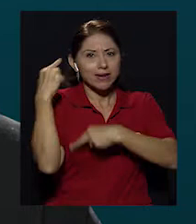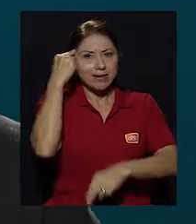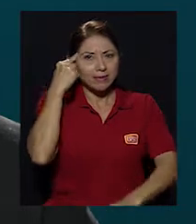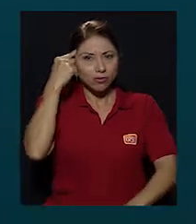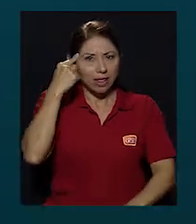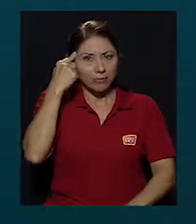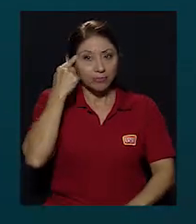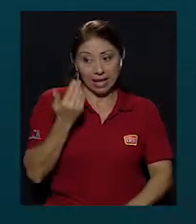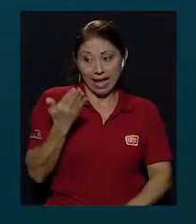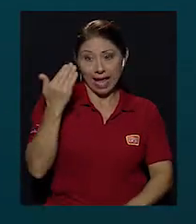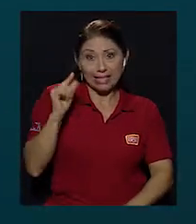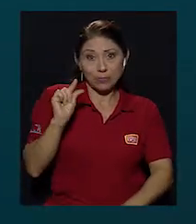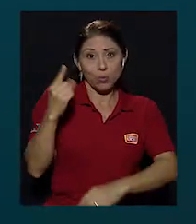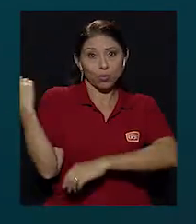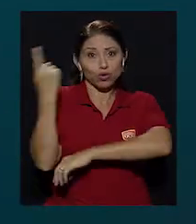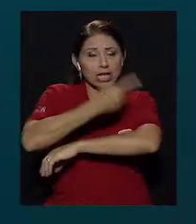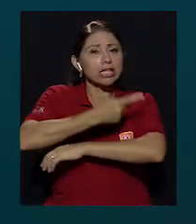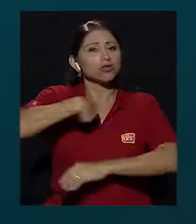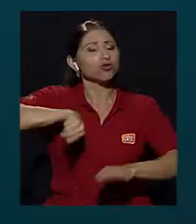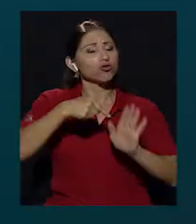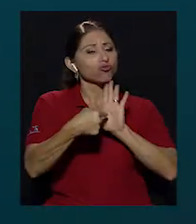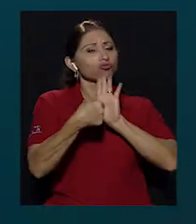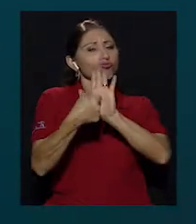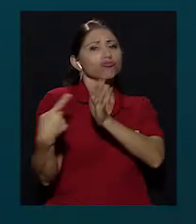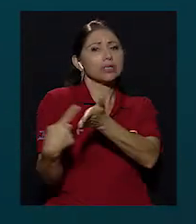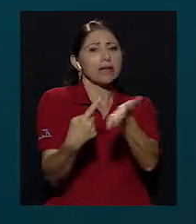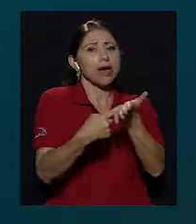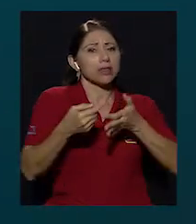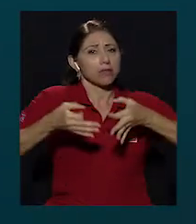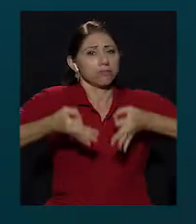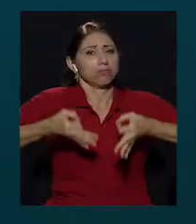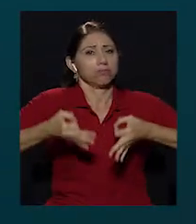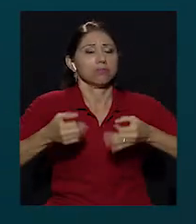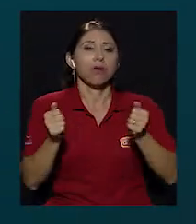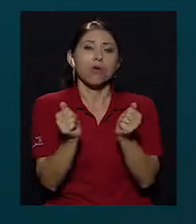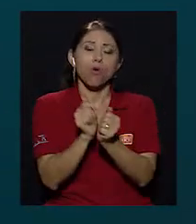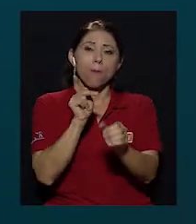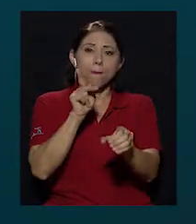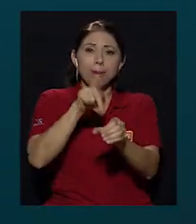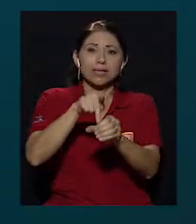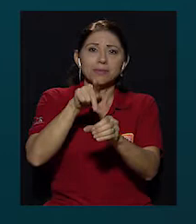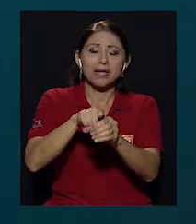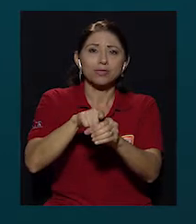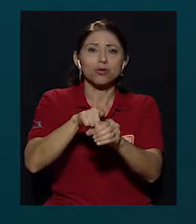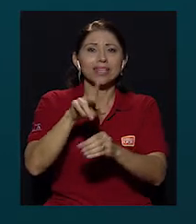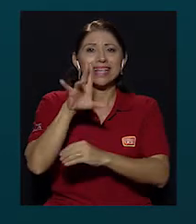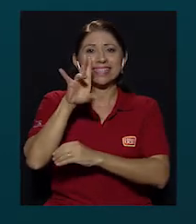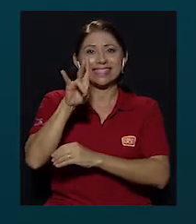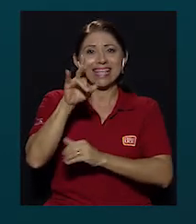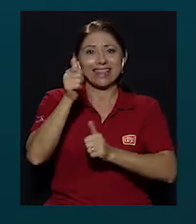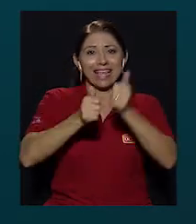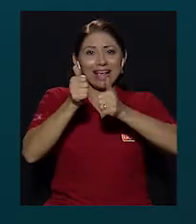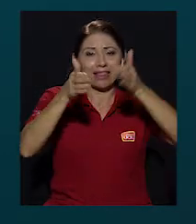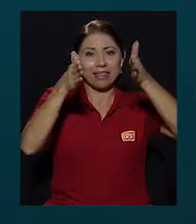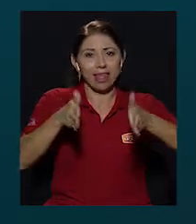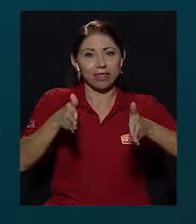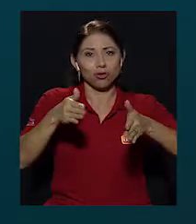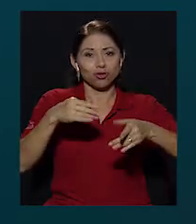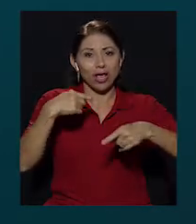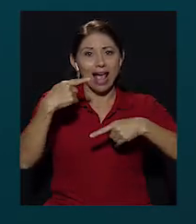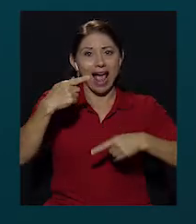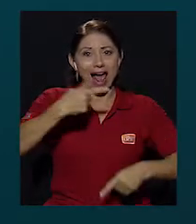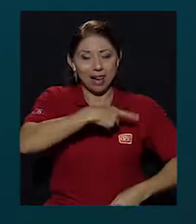razonado. Hace pocos días les llevamos un debate de lujo con la participación de los siete candidatos a la